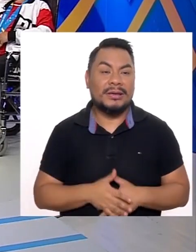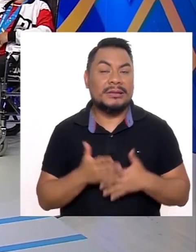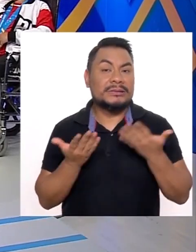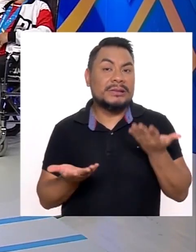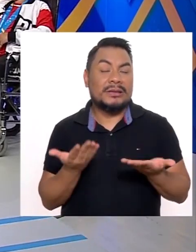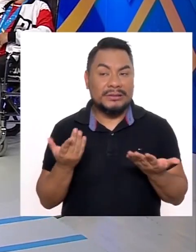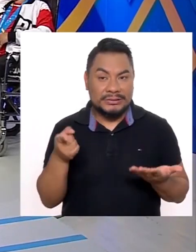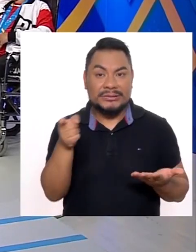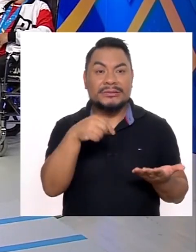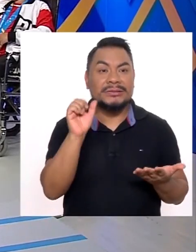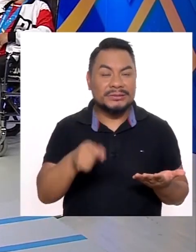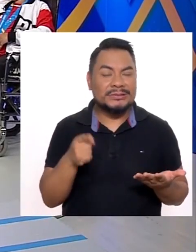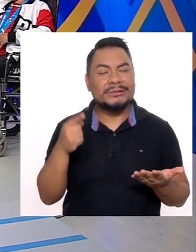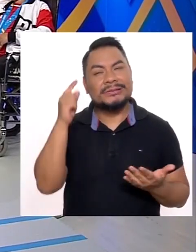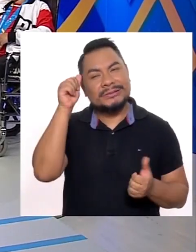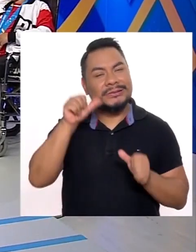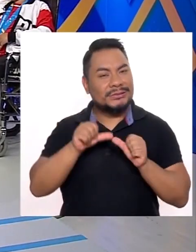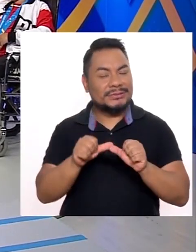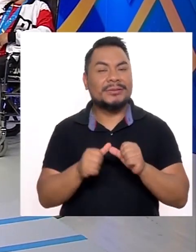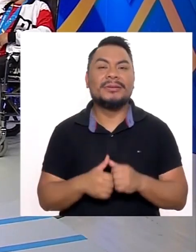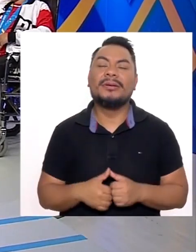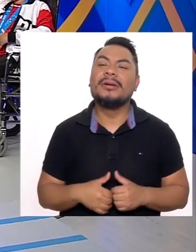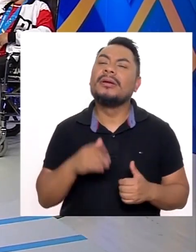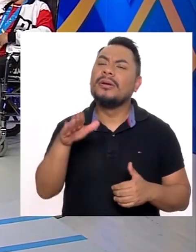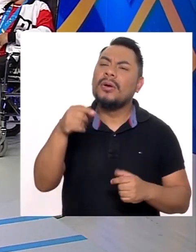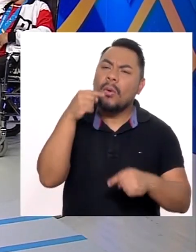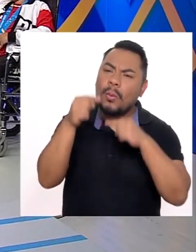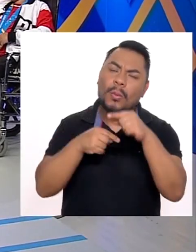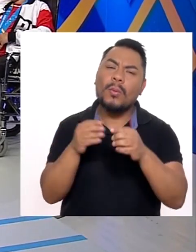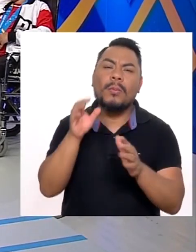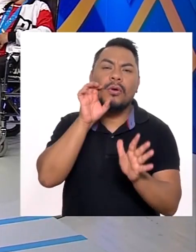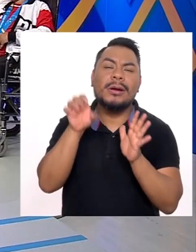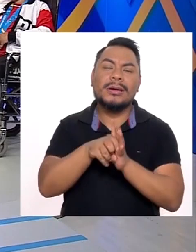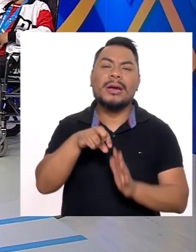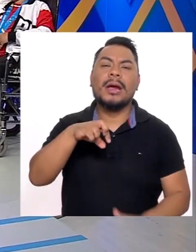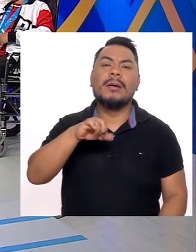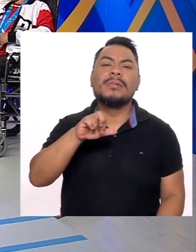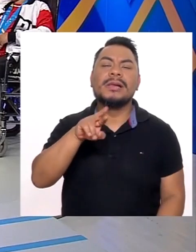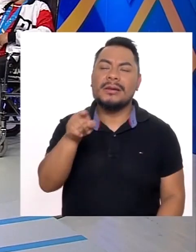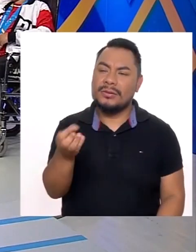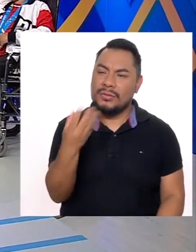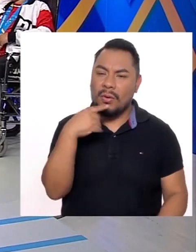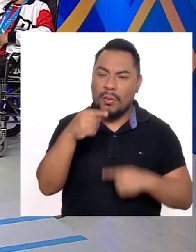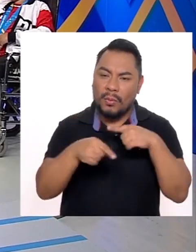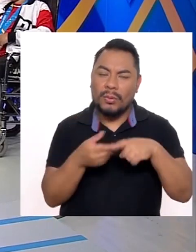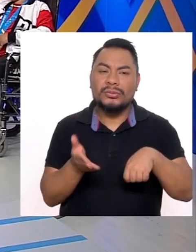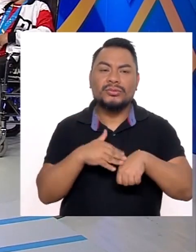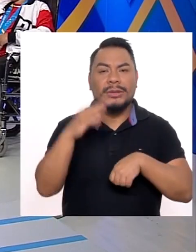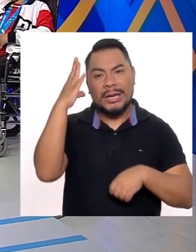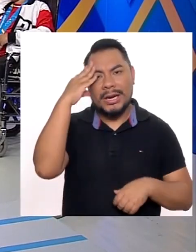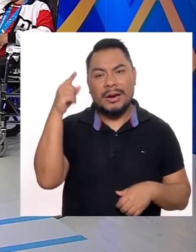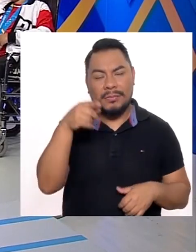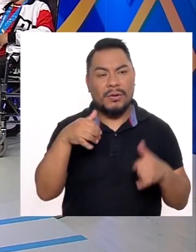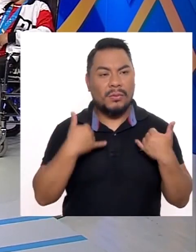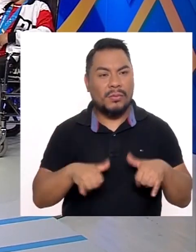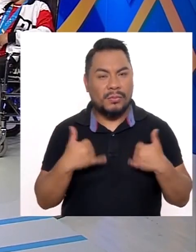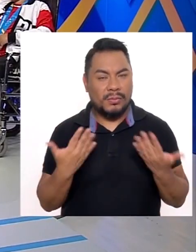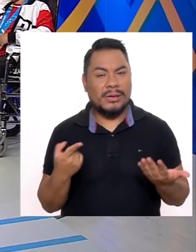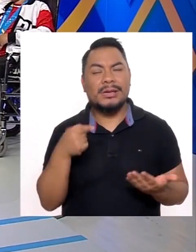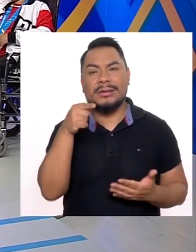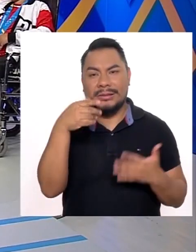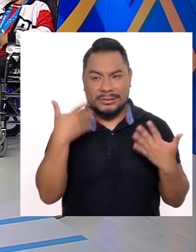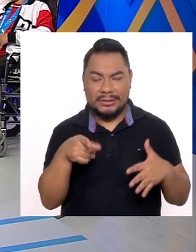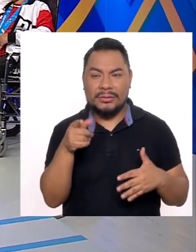Seguramente va a quedar Siempre en sus vidas Cuéntanos Un poquito A ver Por ejemplo Pilar ¿Puedes contarnos Un poco acerca De la experiencia De estos juegos